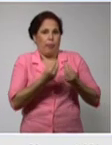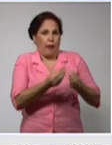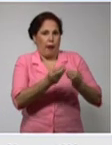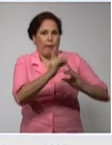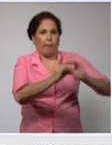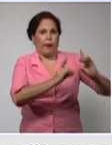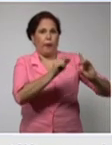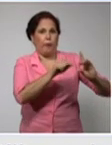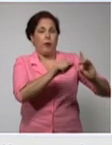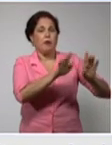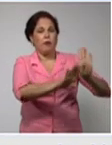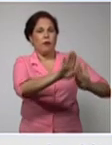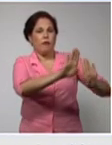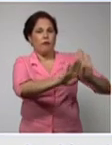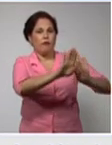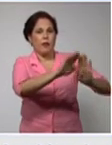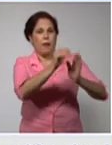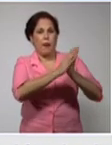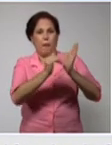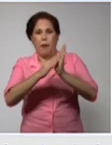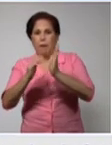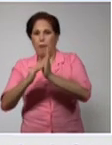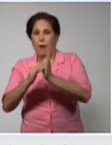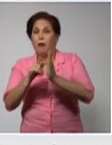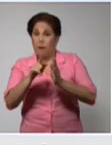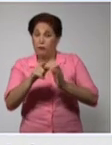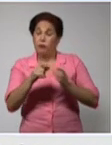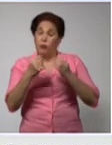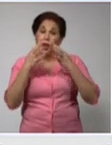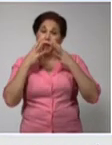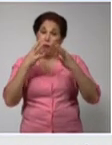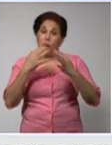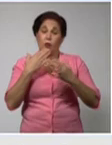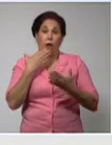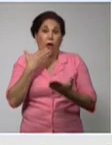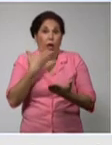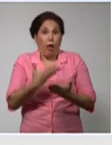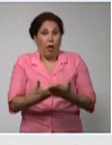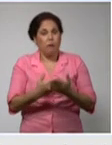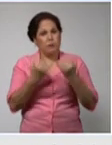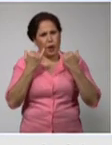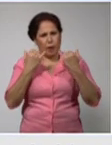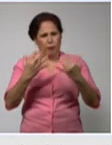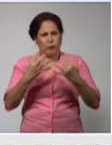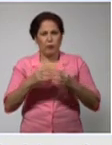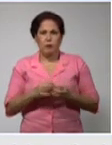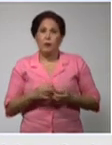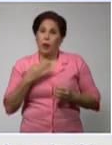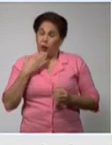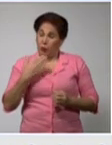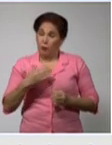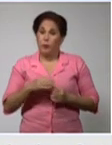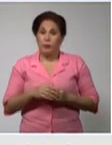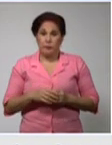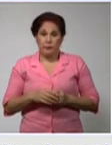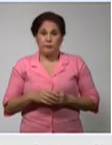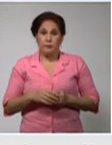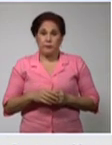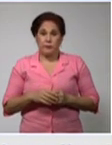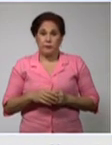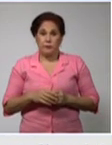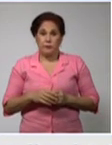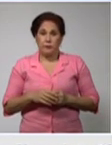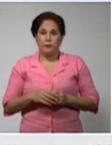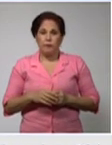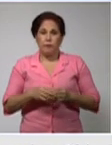defenderse los primeros meses así que esto una excelente noticia rectificar es importante y me dice